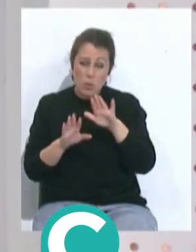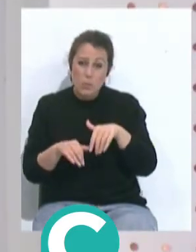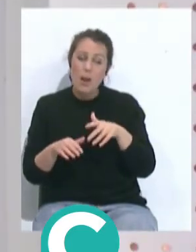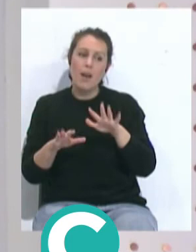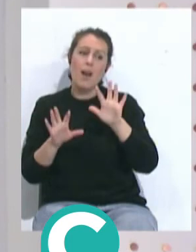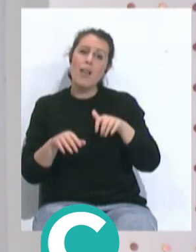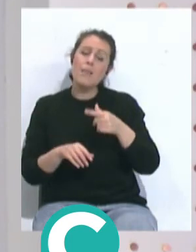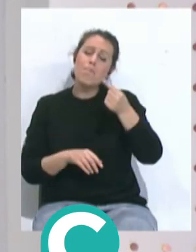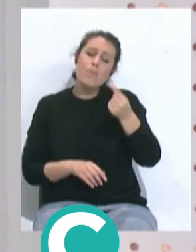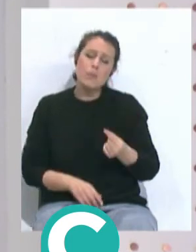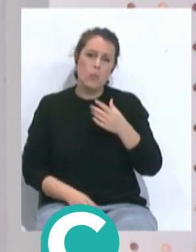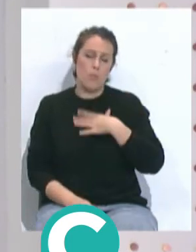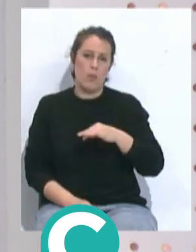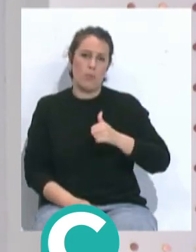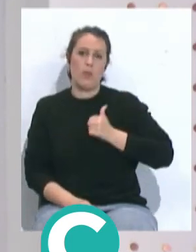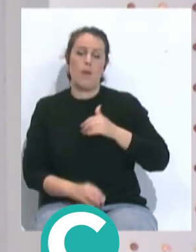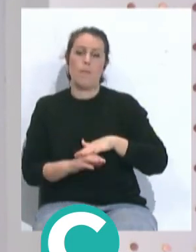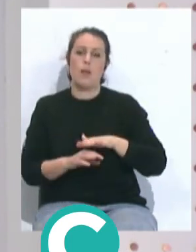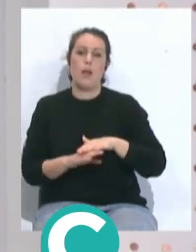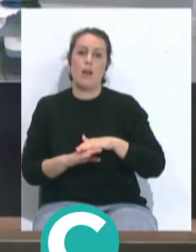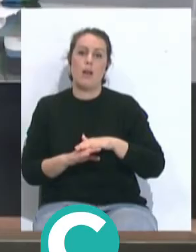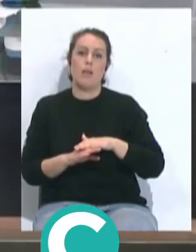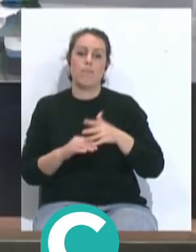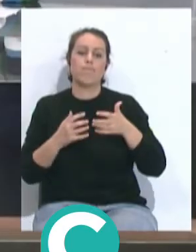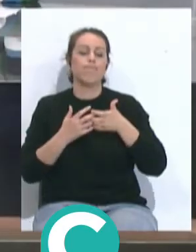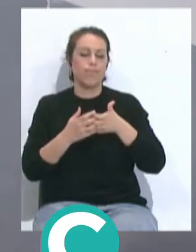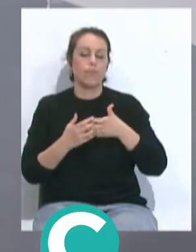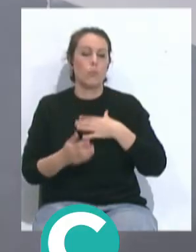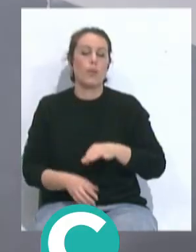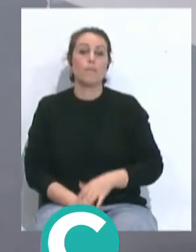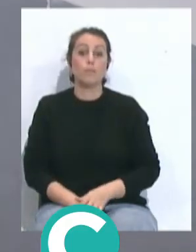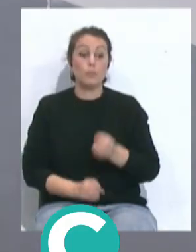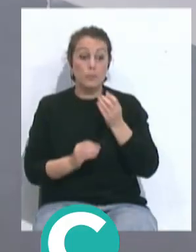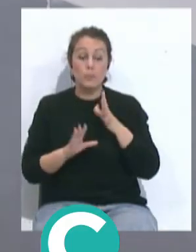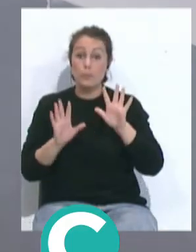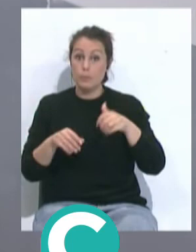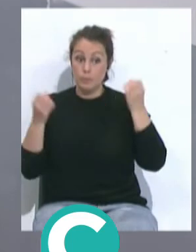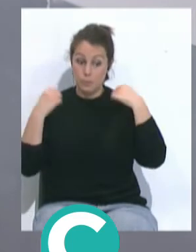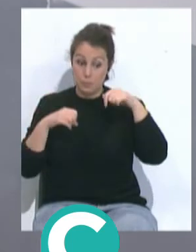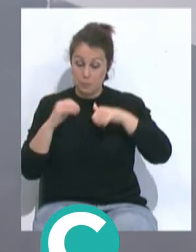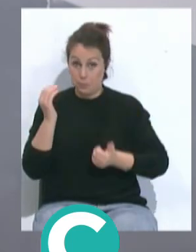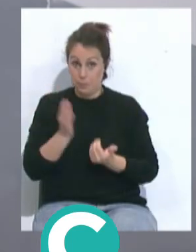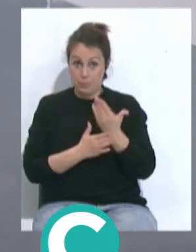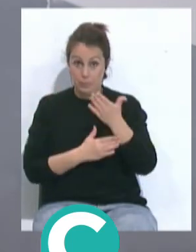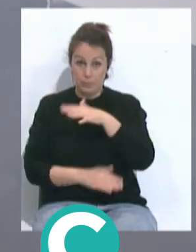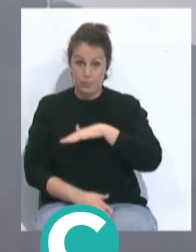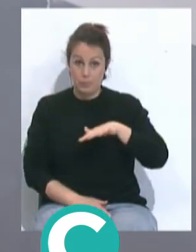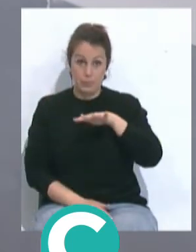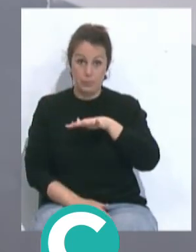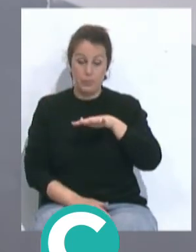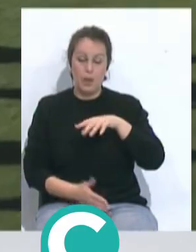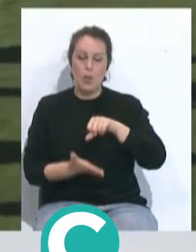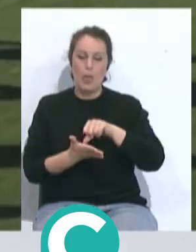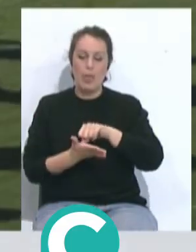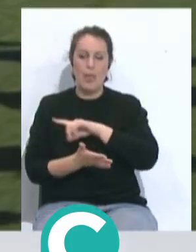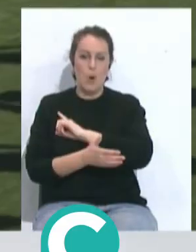Cádiz al menos llegue con opciones de poder pelearla. Y bueno, el Cádiz entrenaba esta mañana en la Ciudad